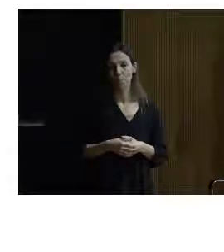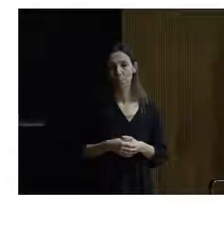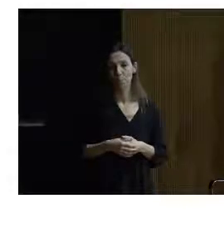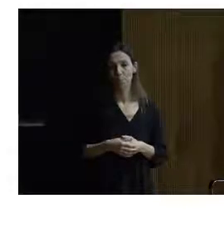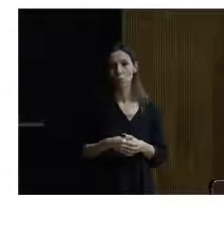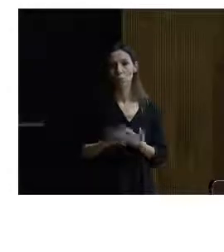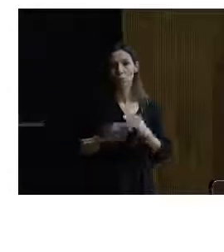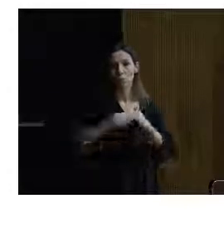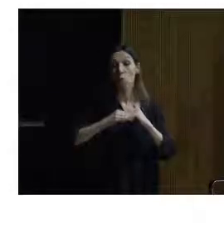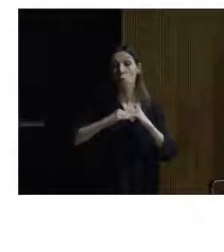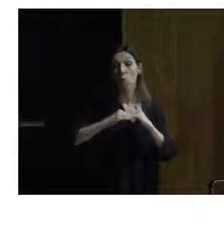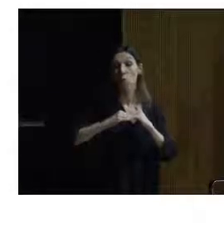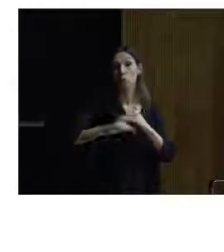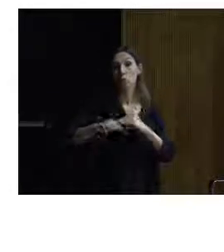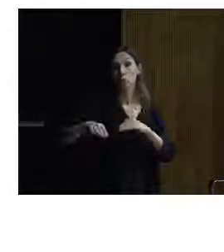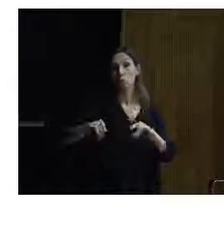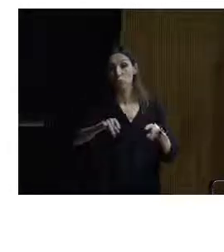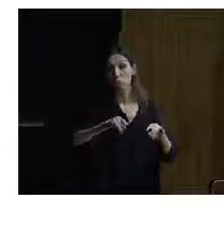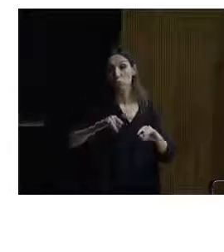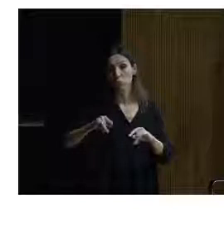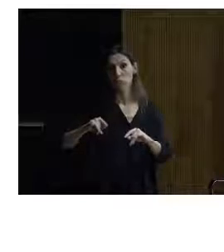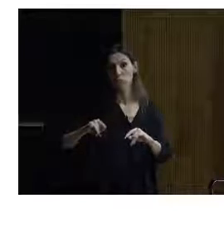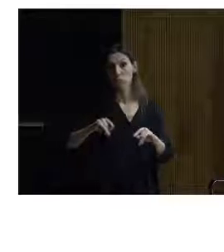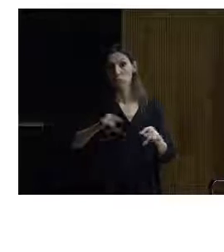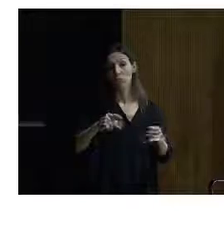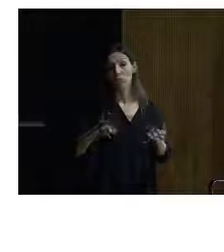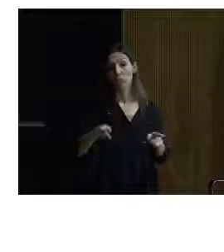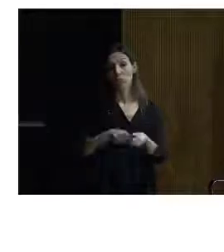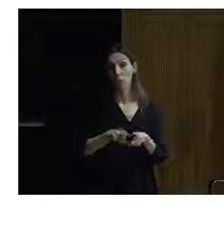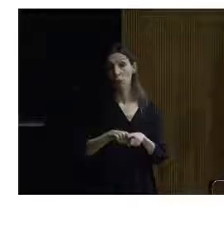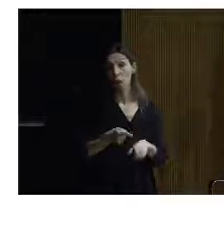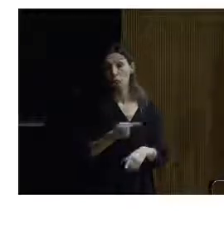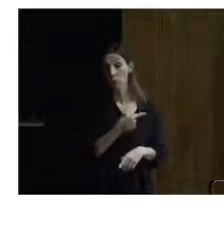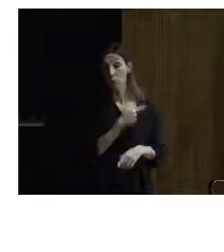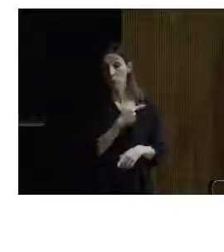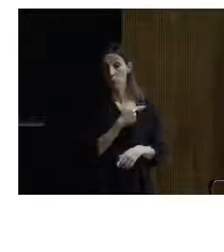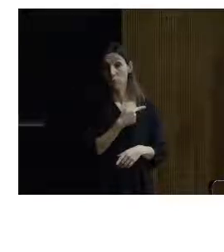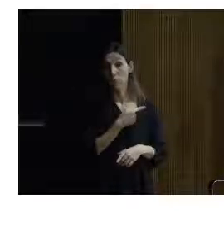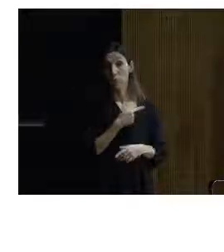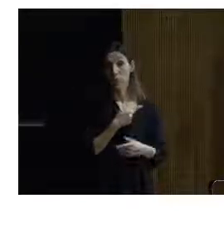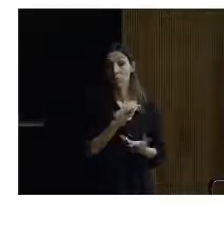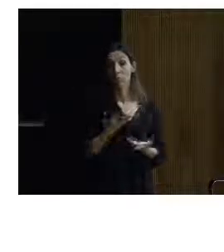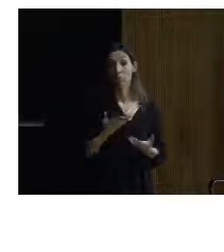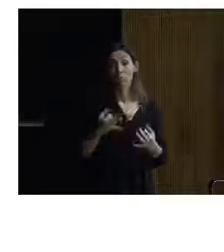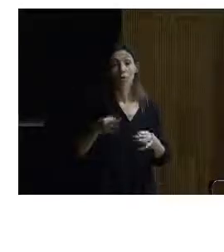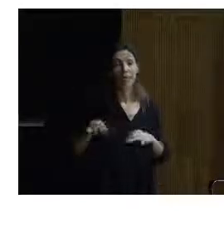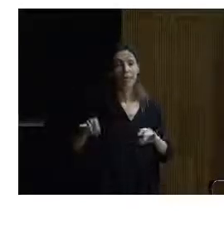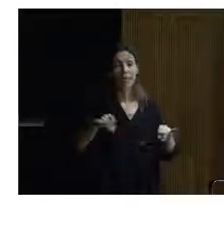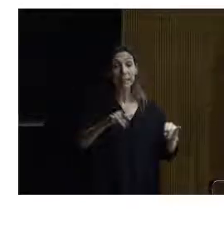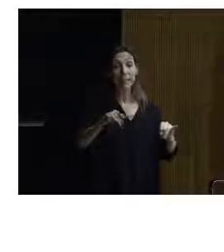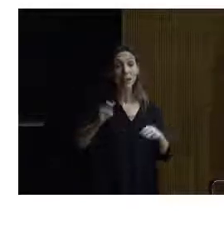Los suelos, como estos, que nos los vamos a encontrar en todo el territorio